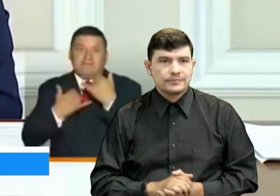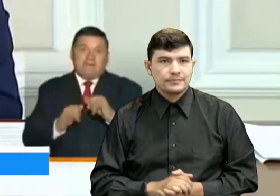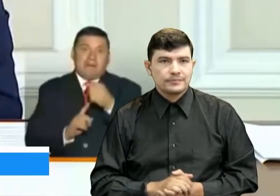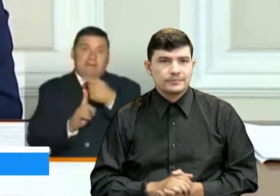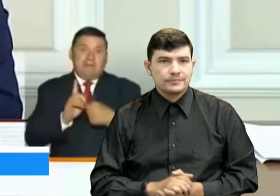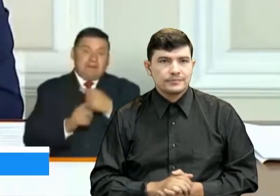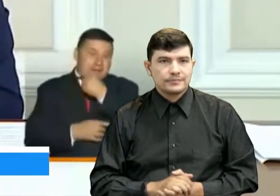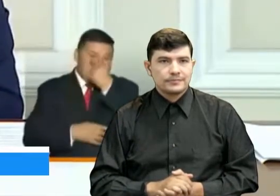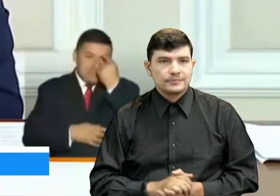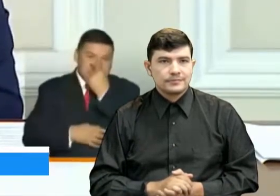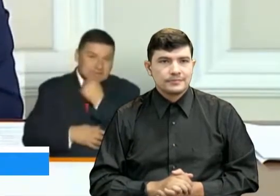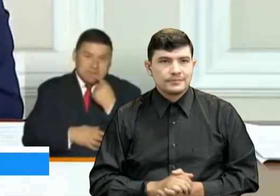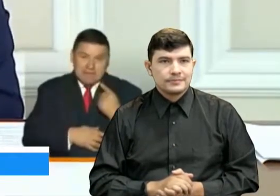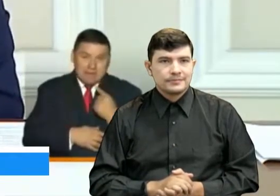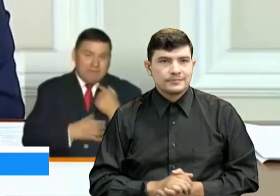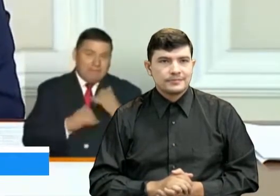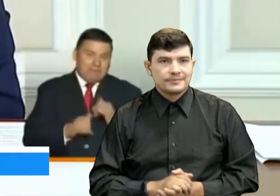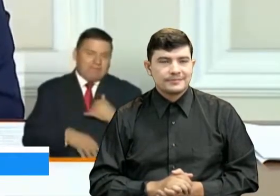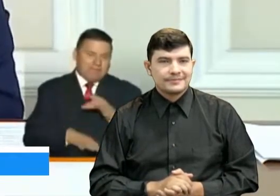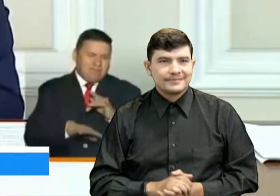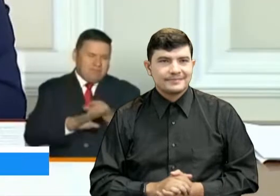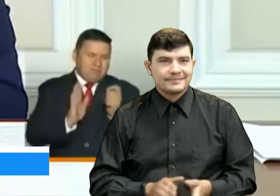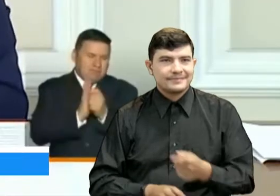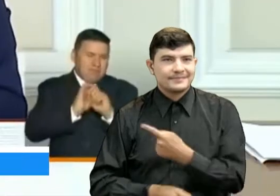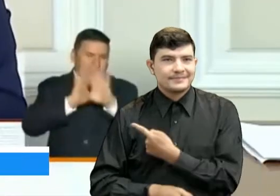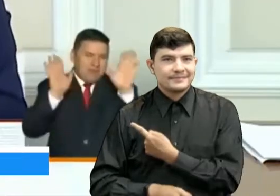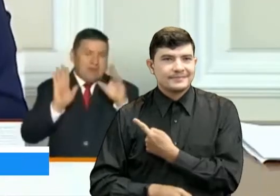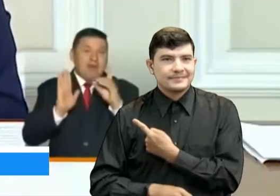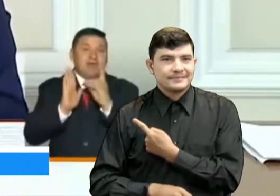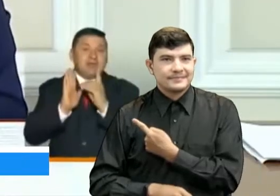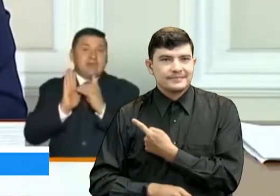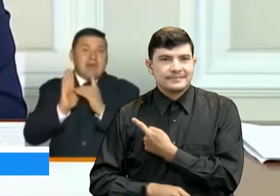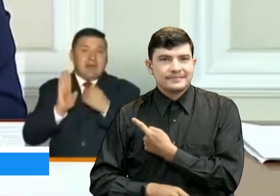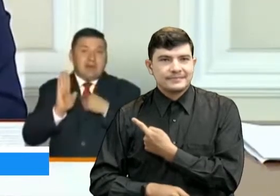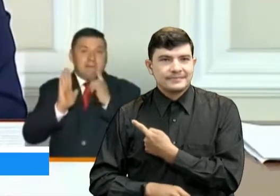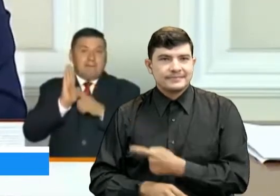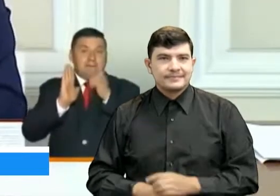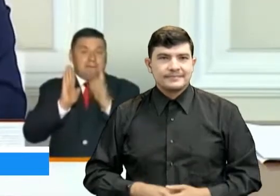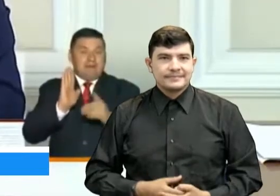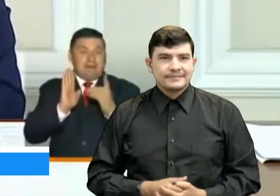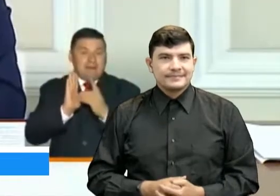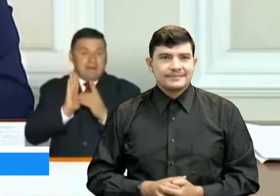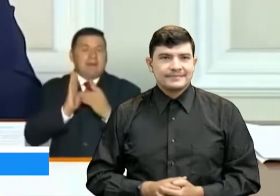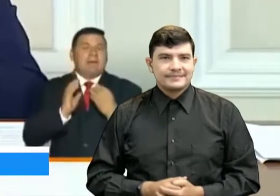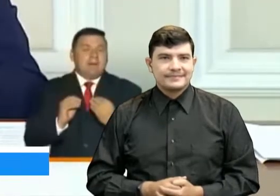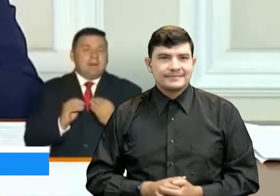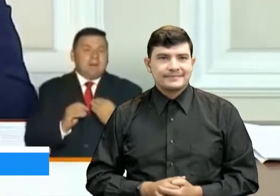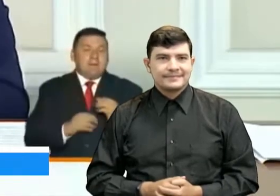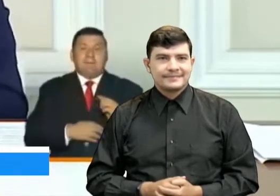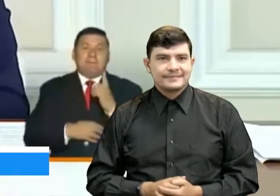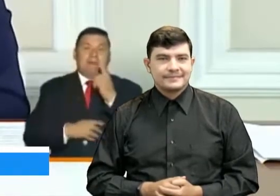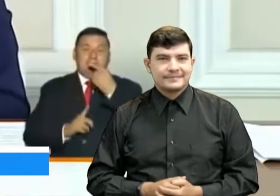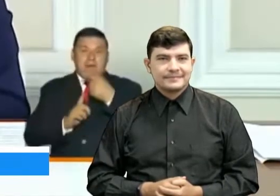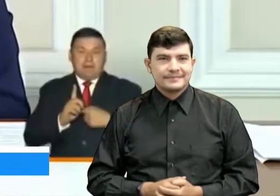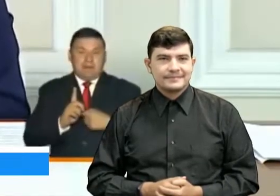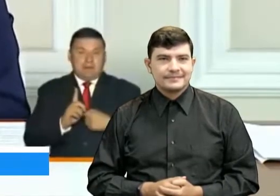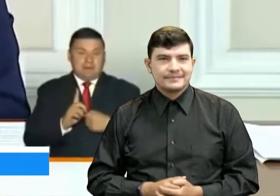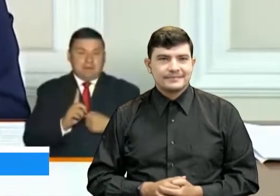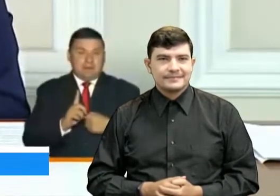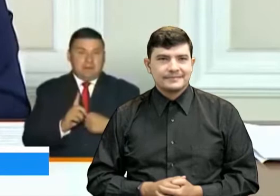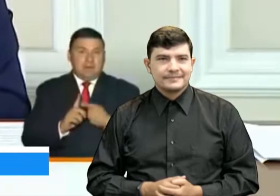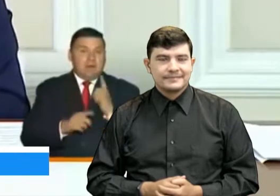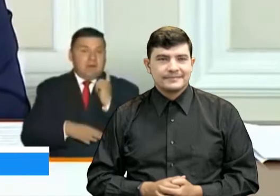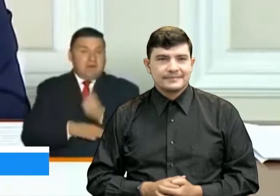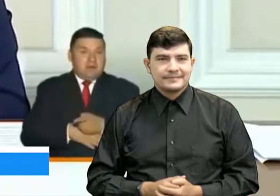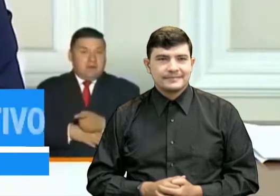terminar el mes de septiembre, quiero también dejar claro que el decreto que nosotros expedimos para el primer mes desde que le